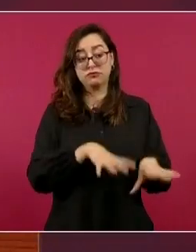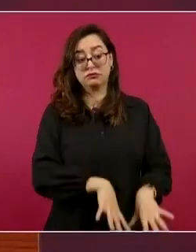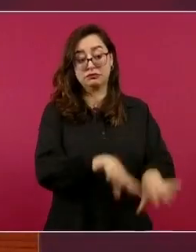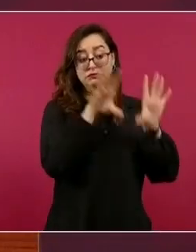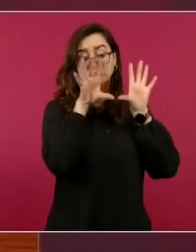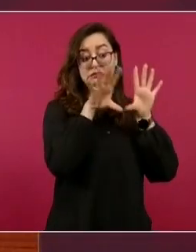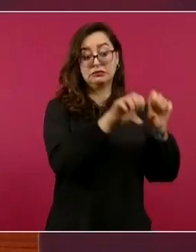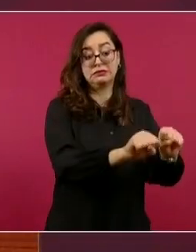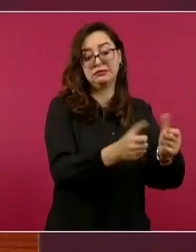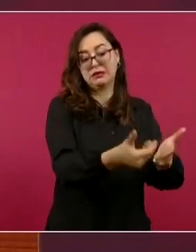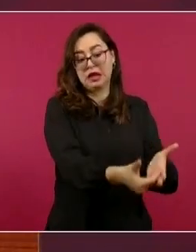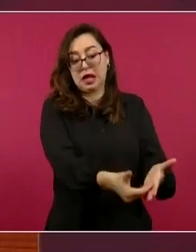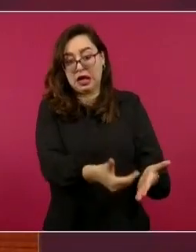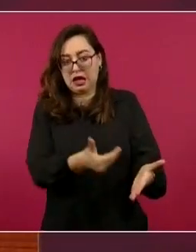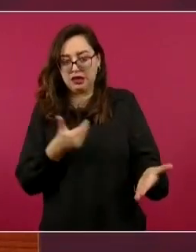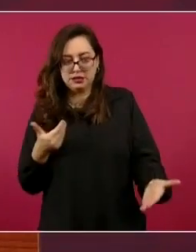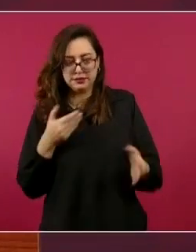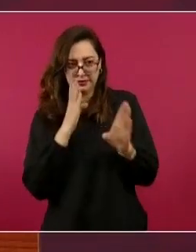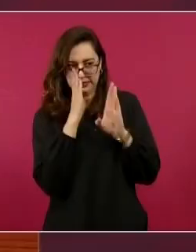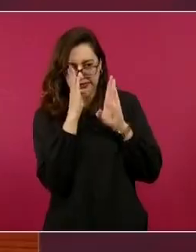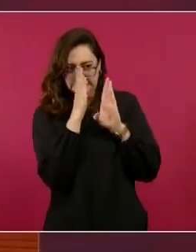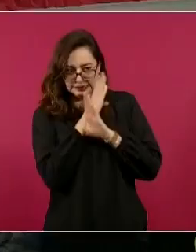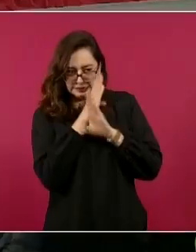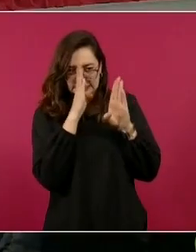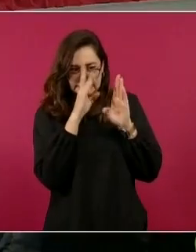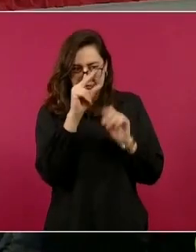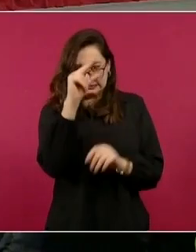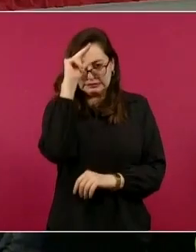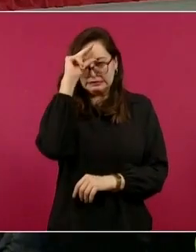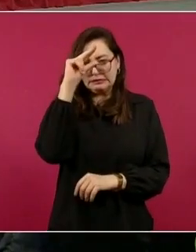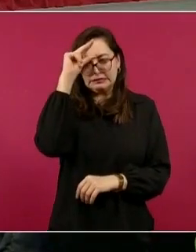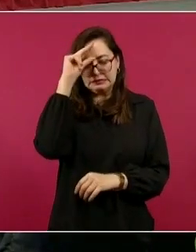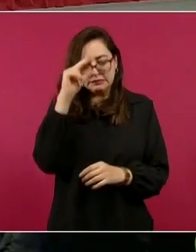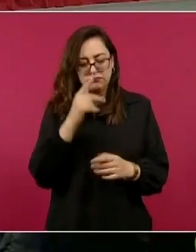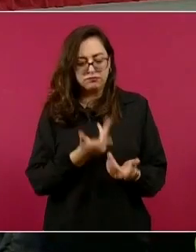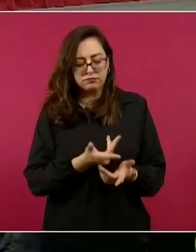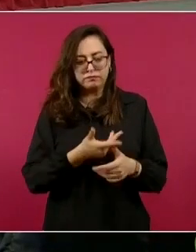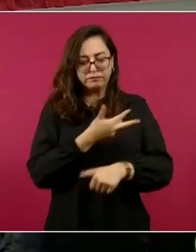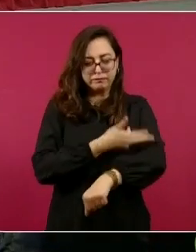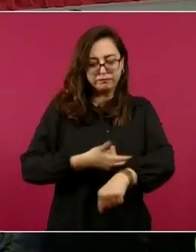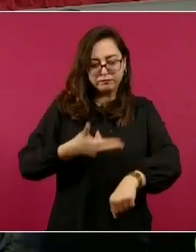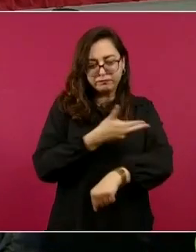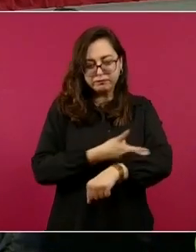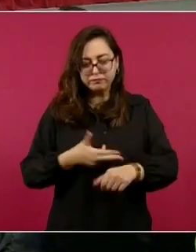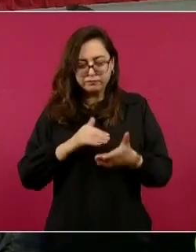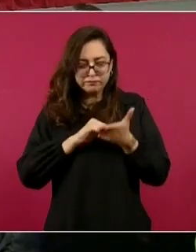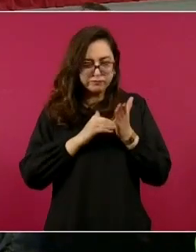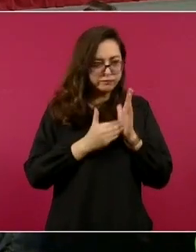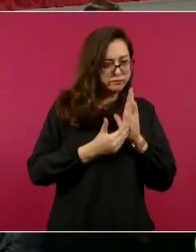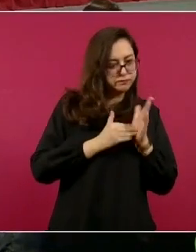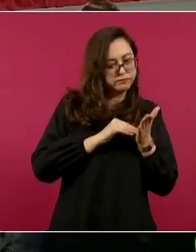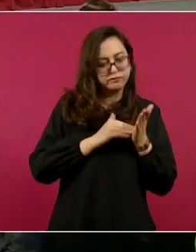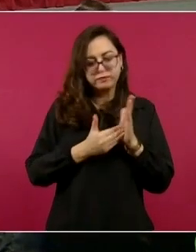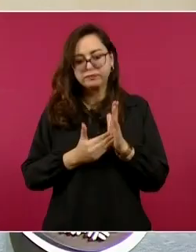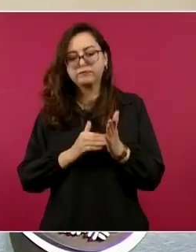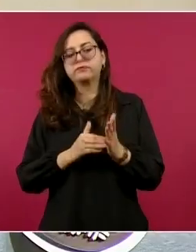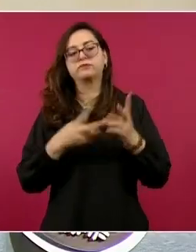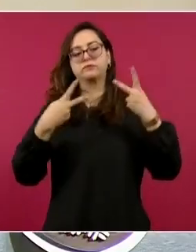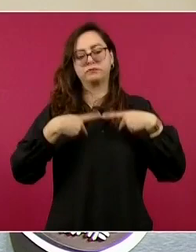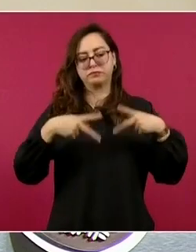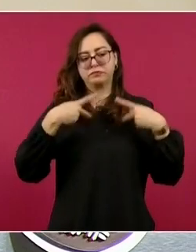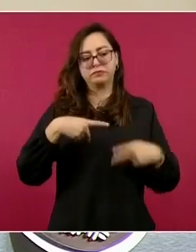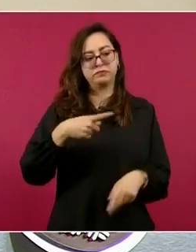inteligencia fueron las armas fundamentales para cumplir el objetivo de retirar de las calles a personajes